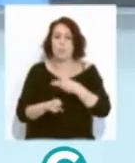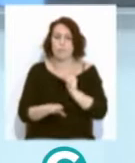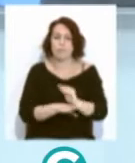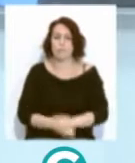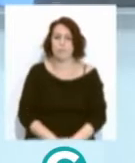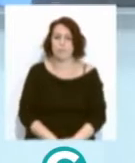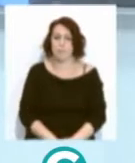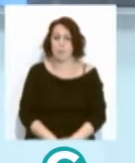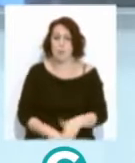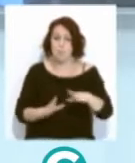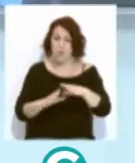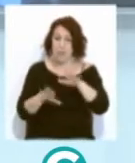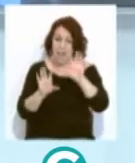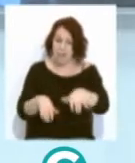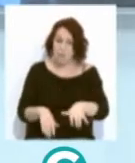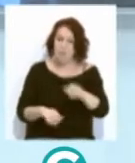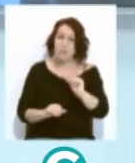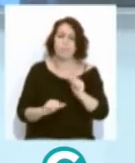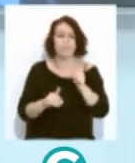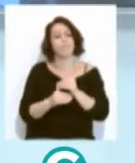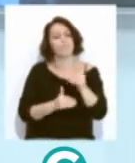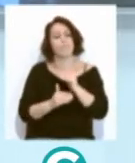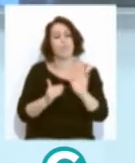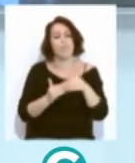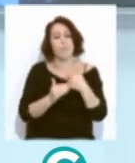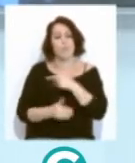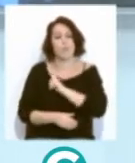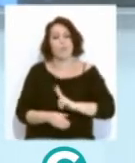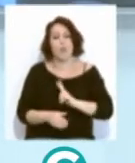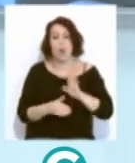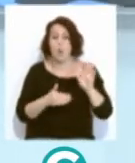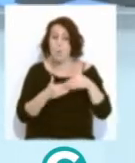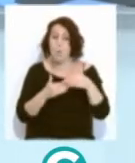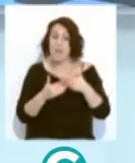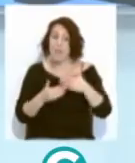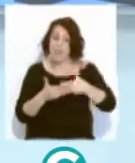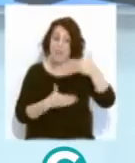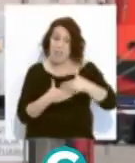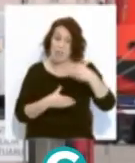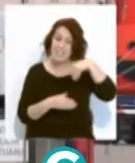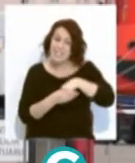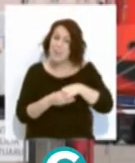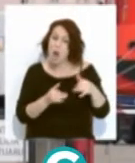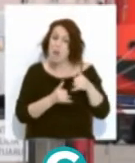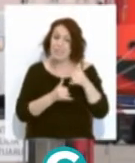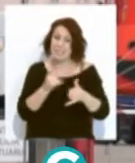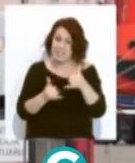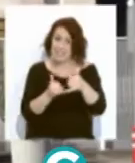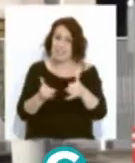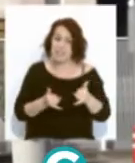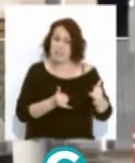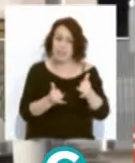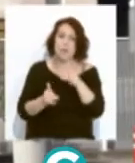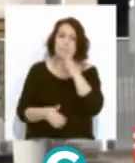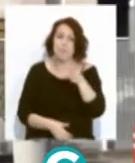Y el puerto de Cádiz deberá proceder al cierre provisional de la puerta del vallado interior del carril bici. La medida responde